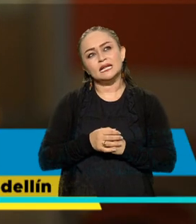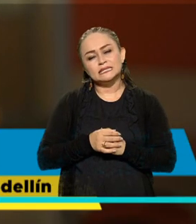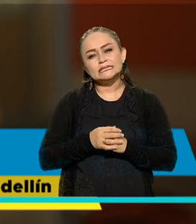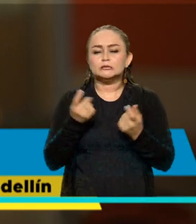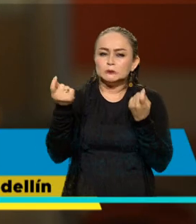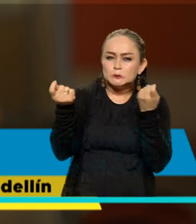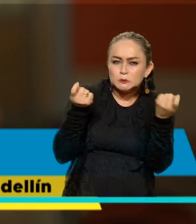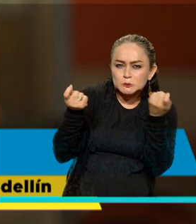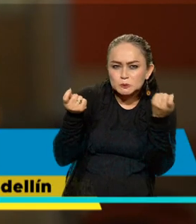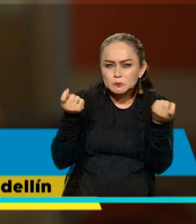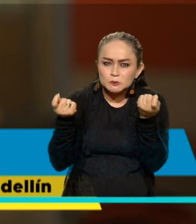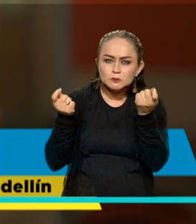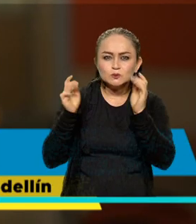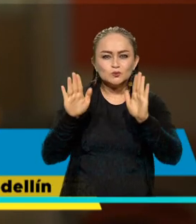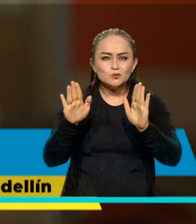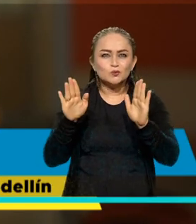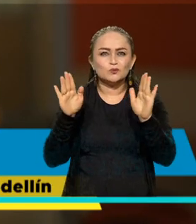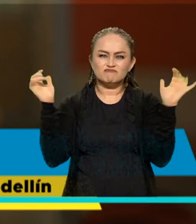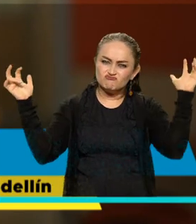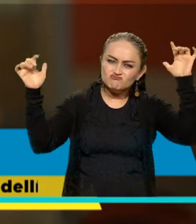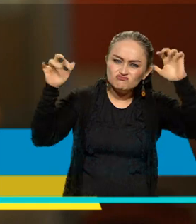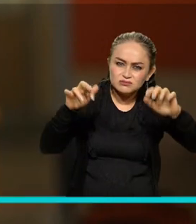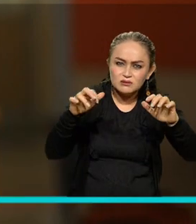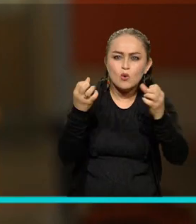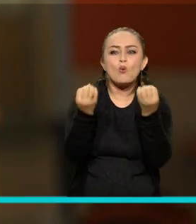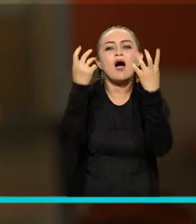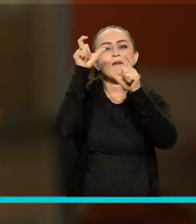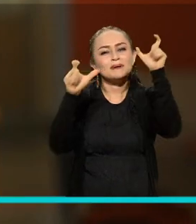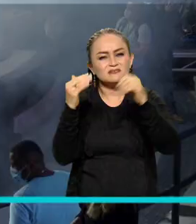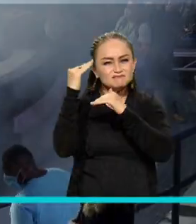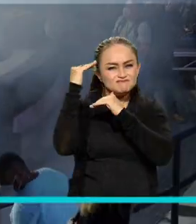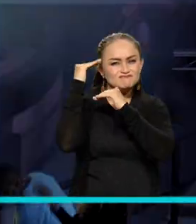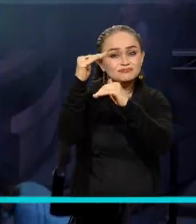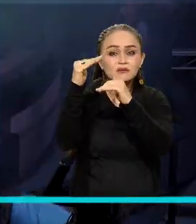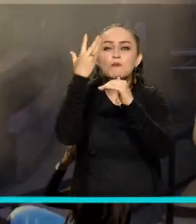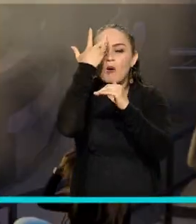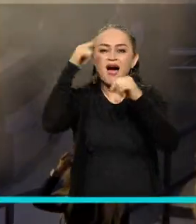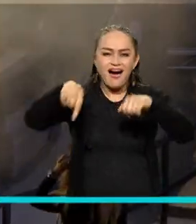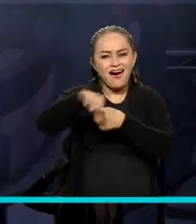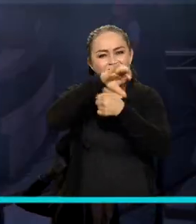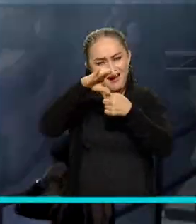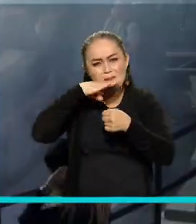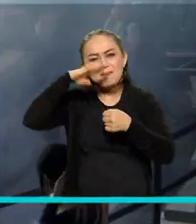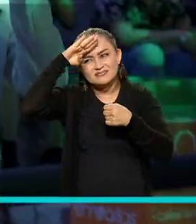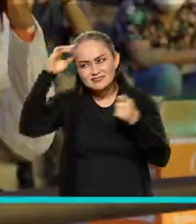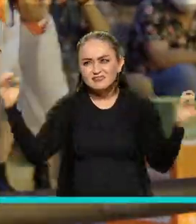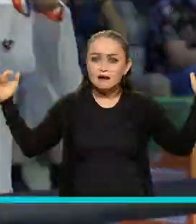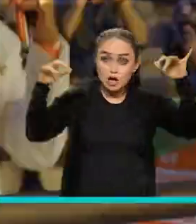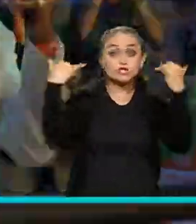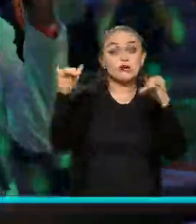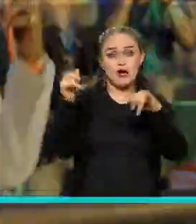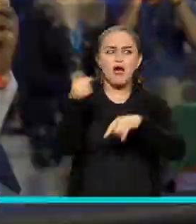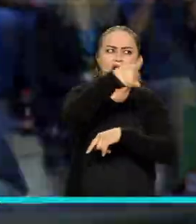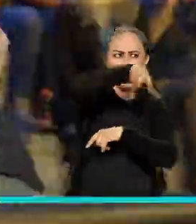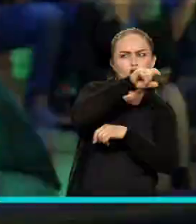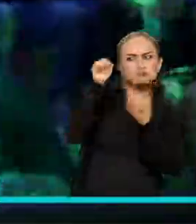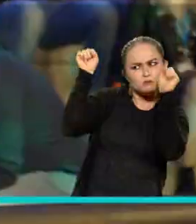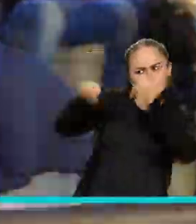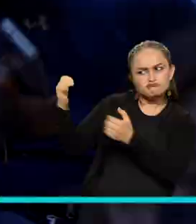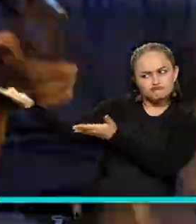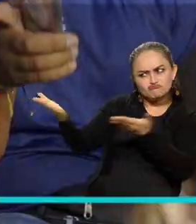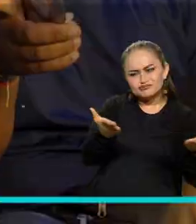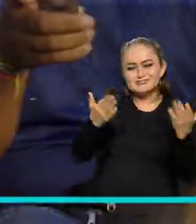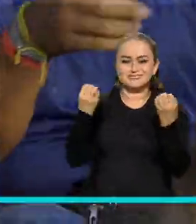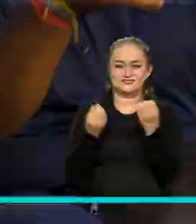un aforo que en este momento, pues la ciudad y los eventos que se han aprobado desde ahora para la Feria de Flores